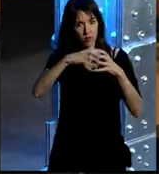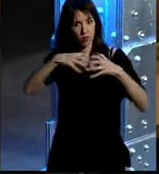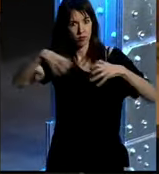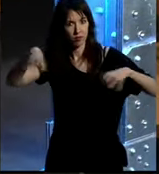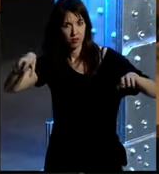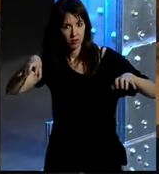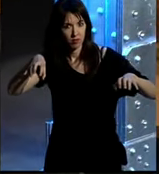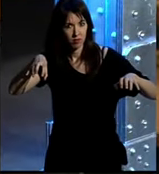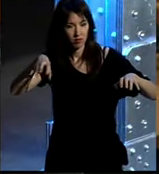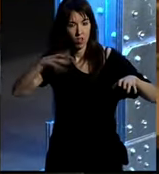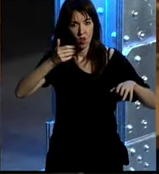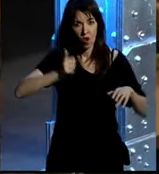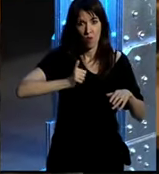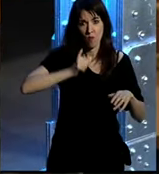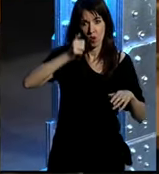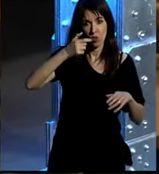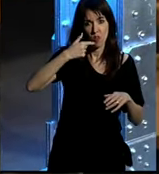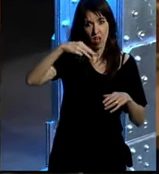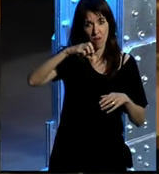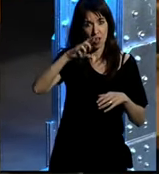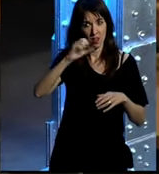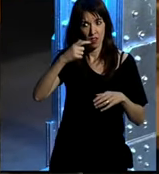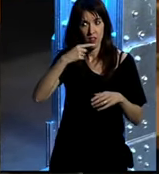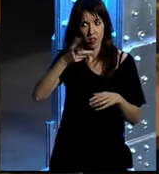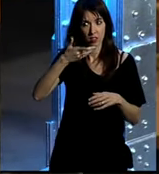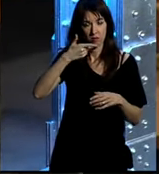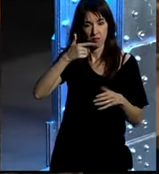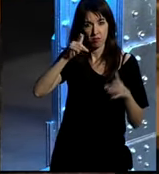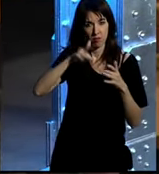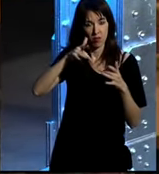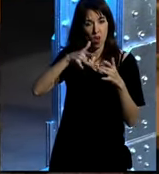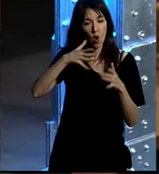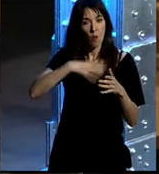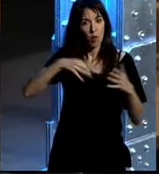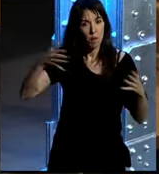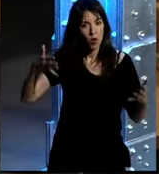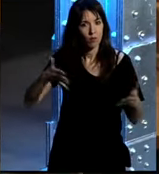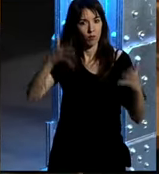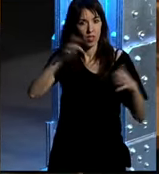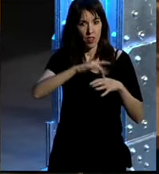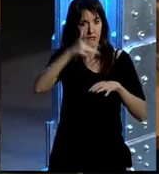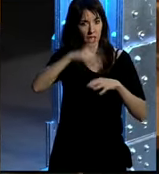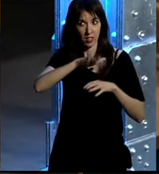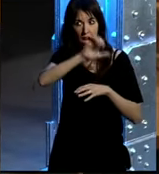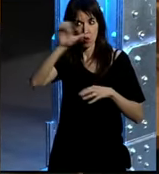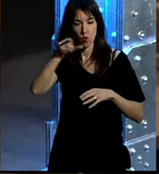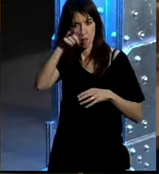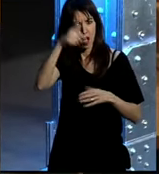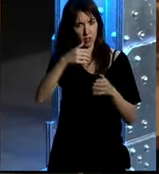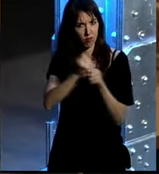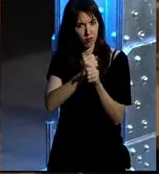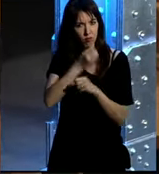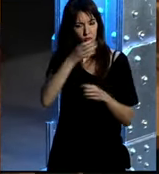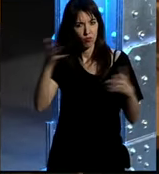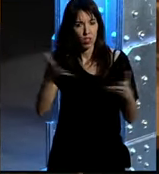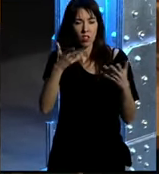habla no se entiende yo he tenido la oportunidad de conocer a Nelly Cres y poca gente habrá hecho más por el impulso digital en los últimos años en Europa ¿creéis que